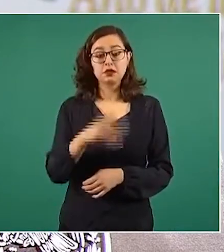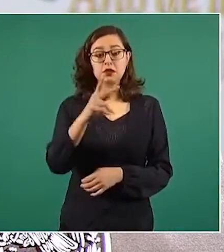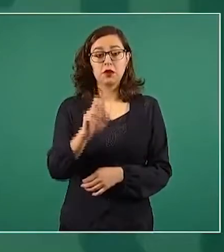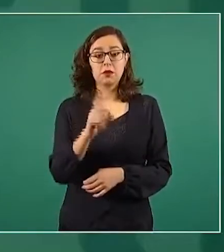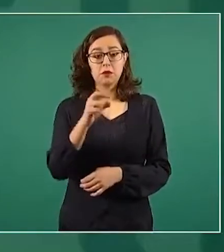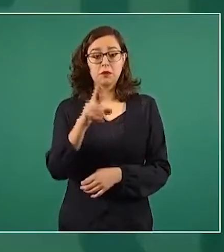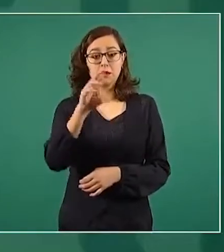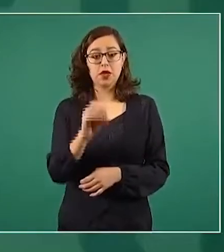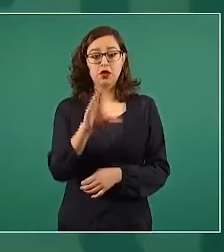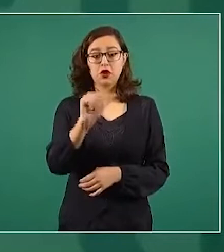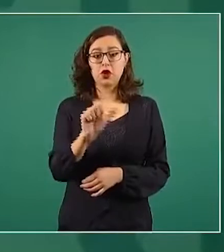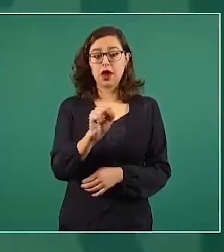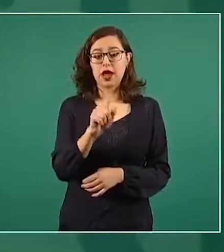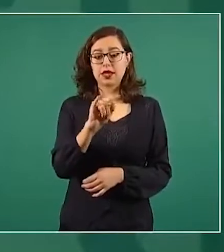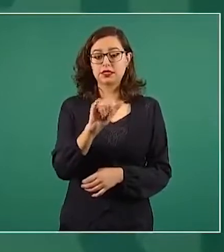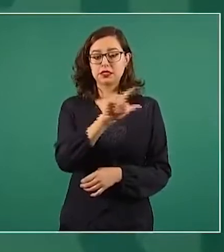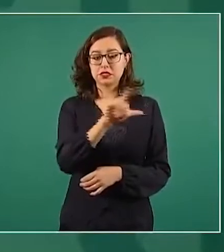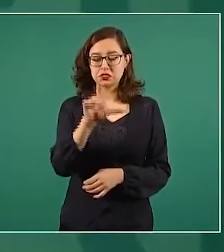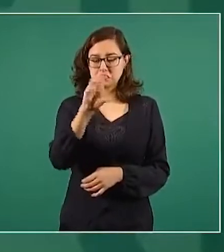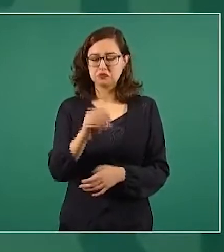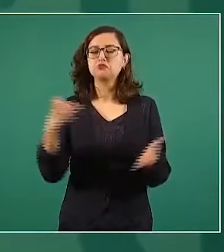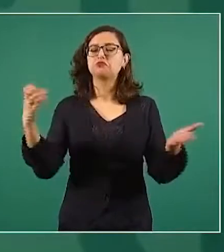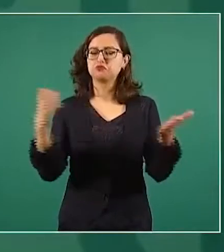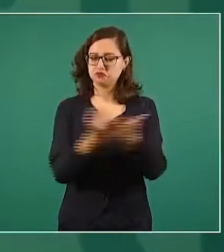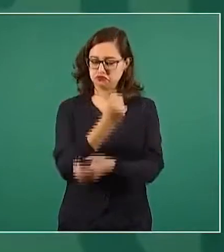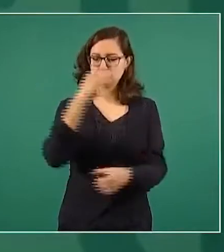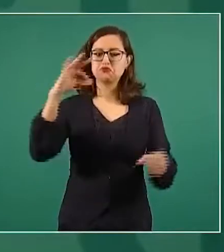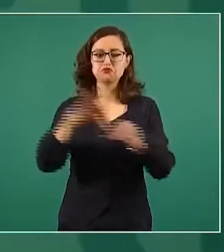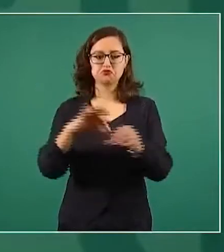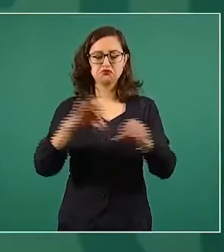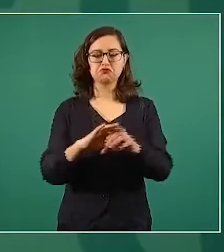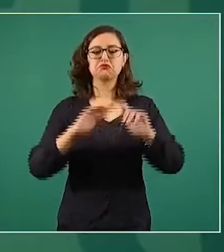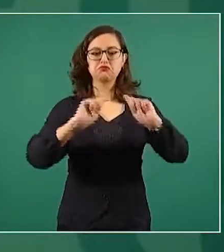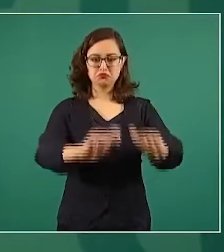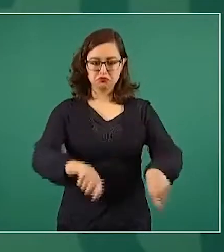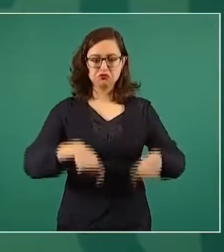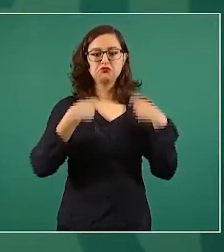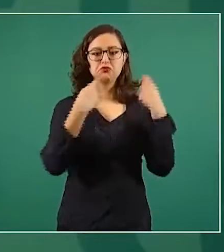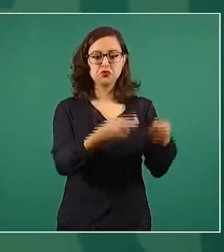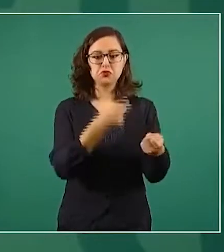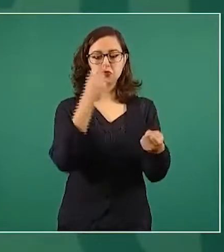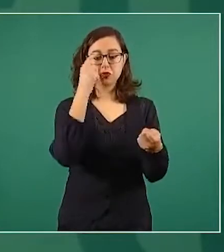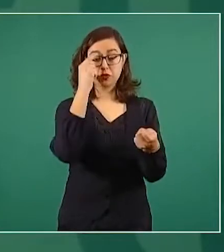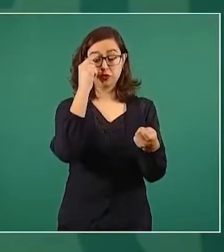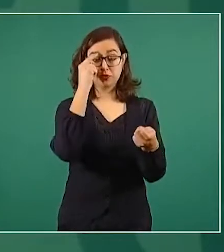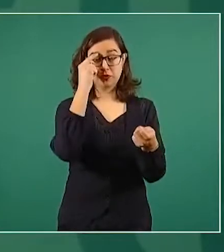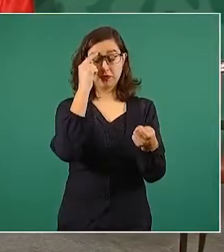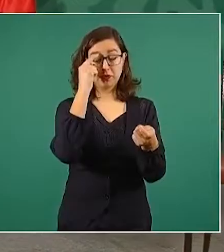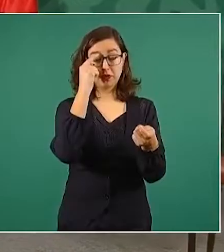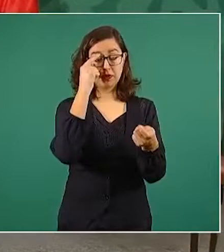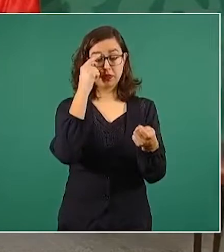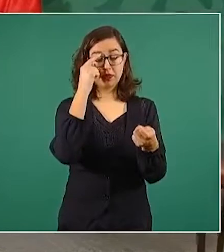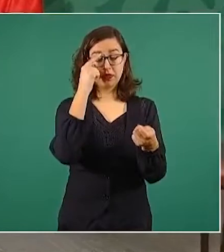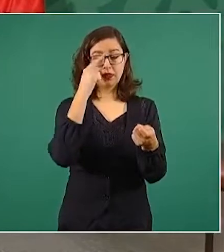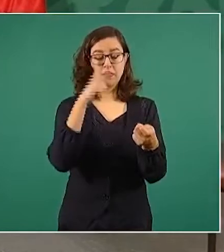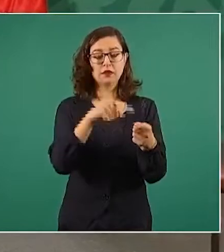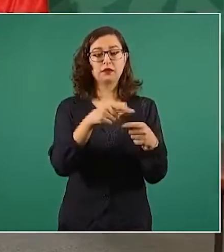Castillo Terrones. Él va a ser el